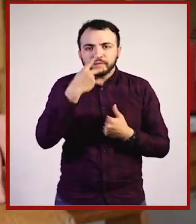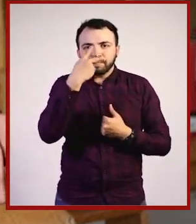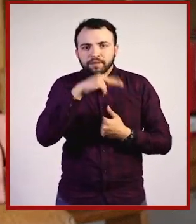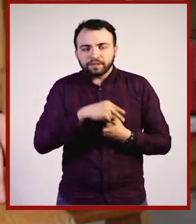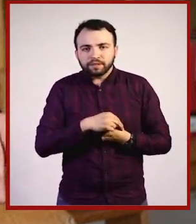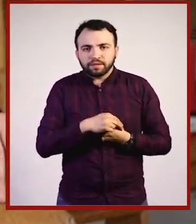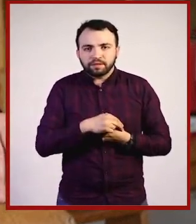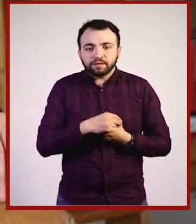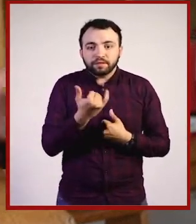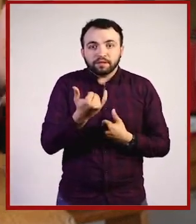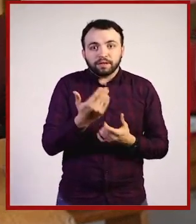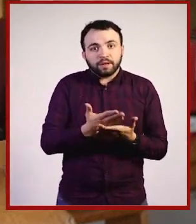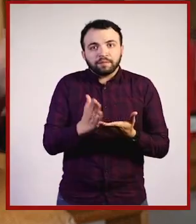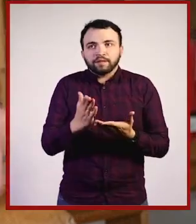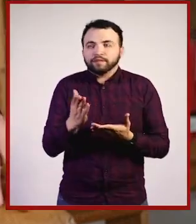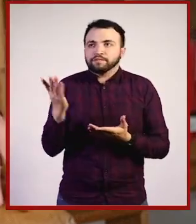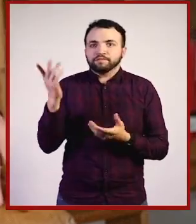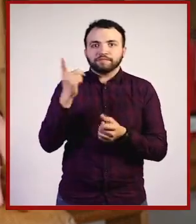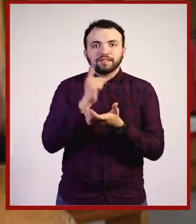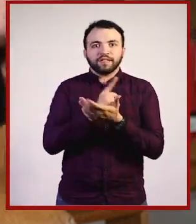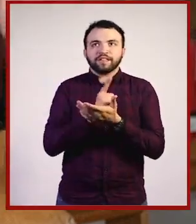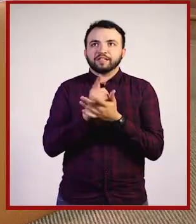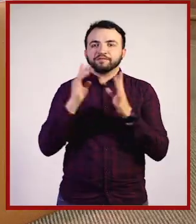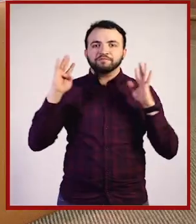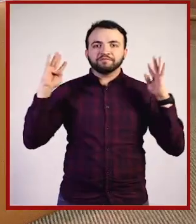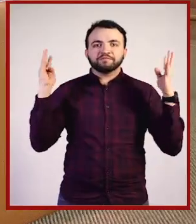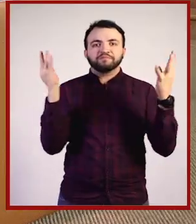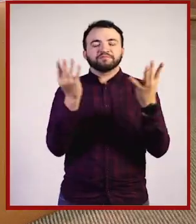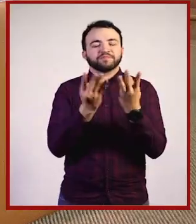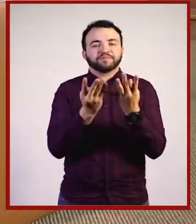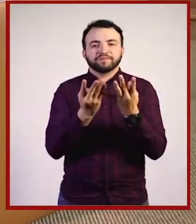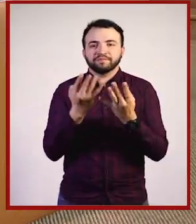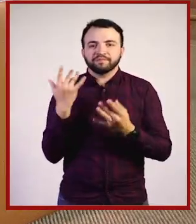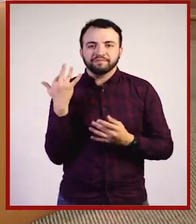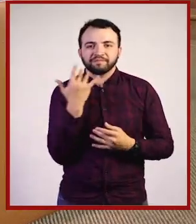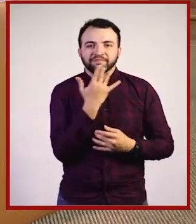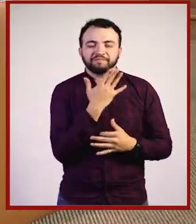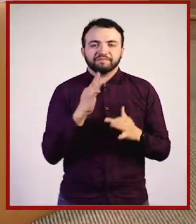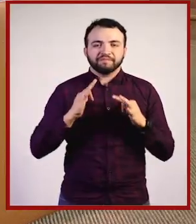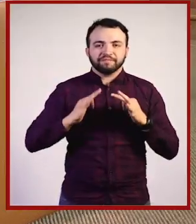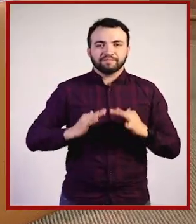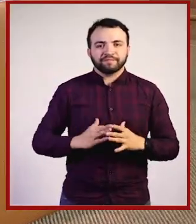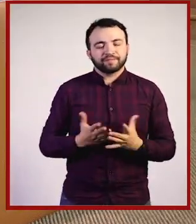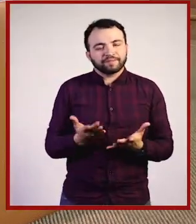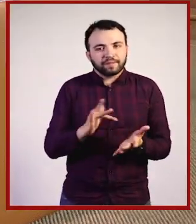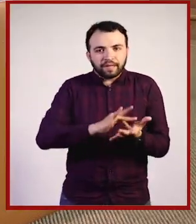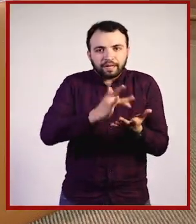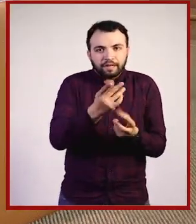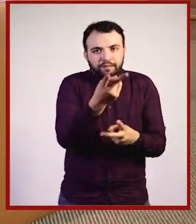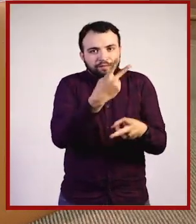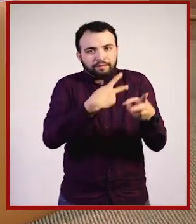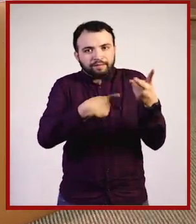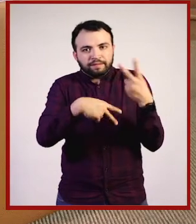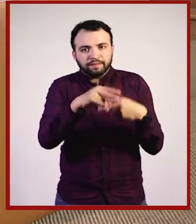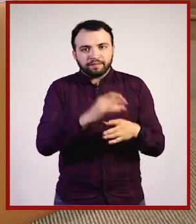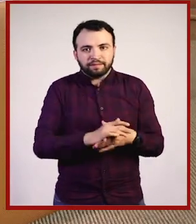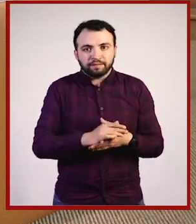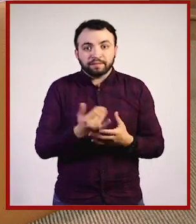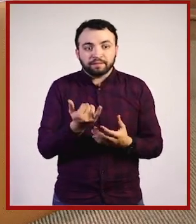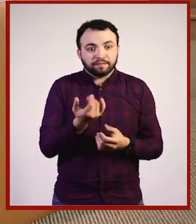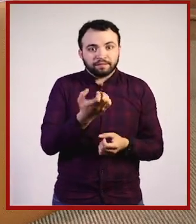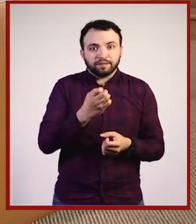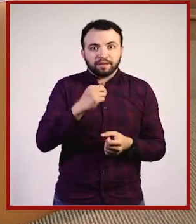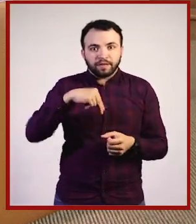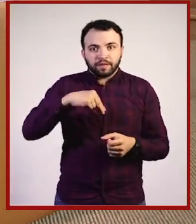en esta biblioteca del Colegio Nacional, que me parece un lugar muy acogedor. No, al contrario, gracias por haber aceptado. Y justo lo acabas de decir, estamos en el Colegio